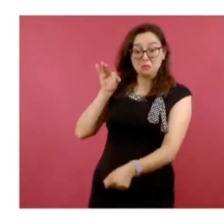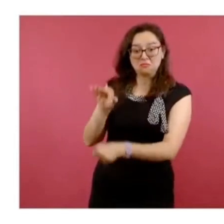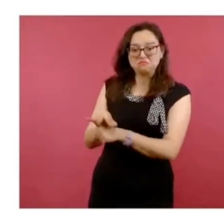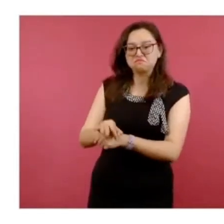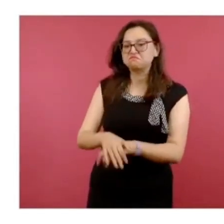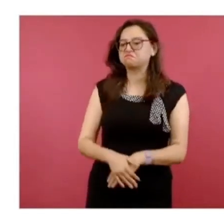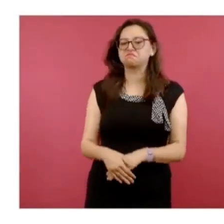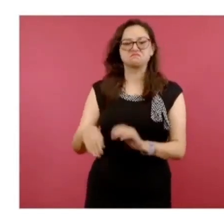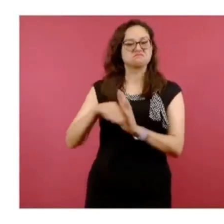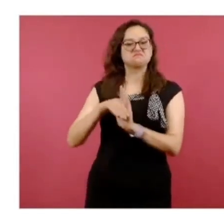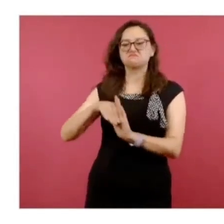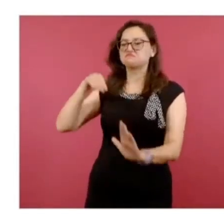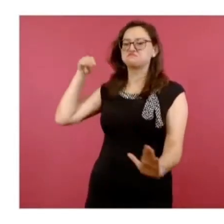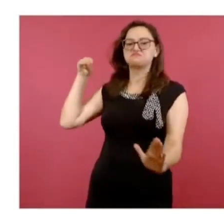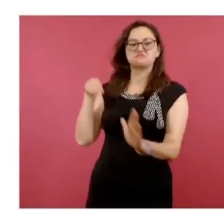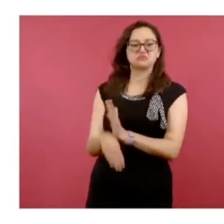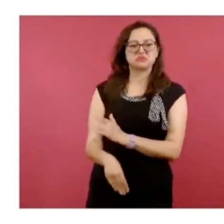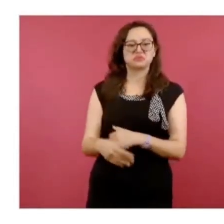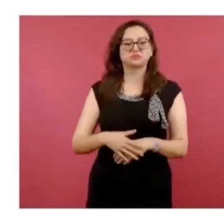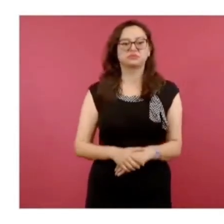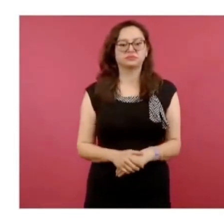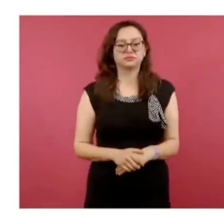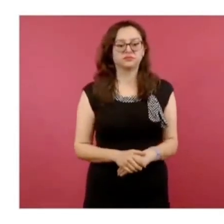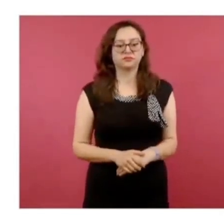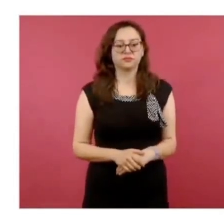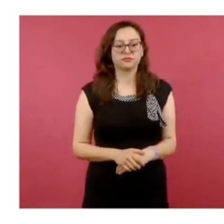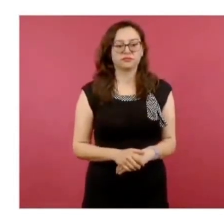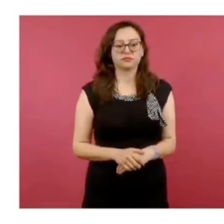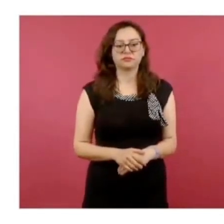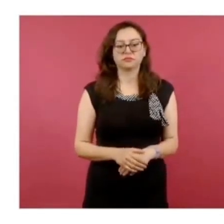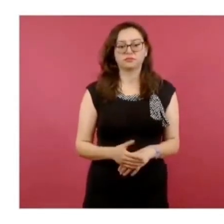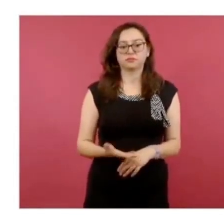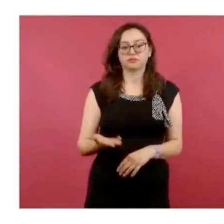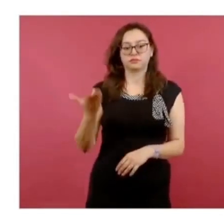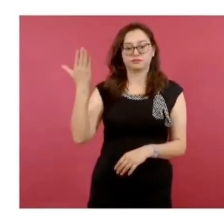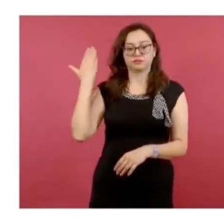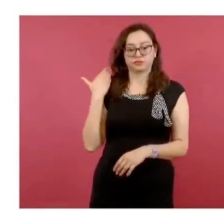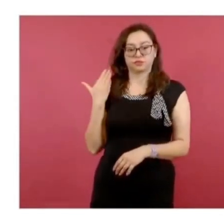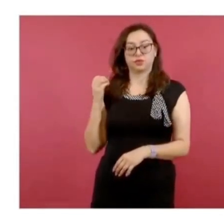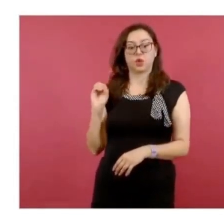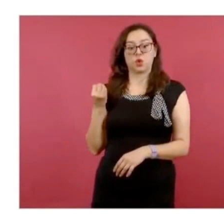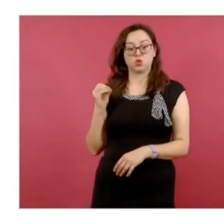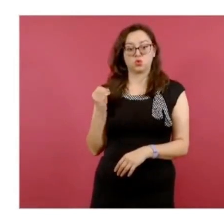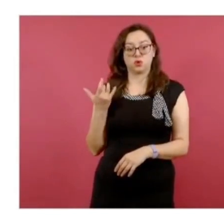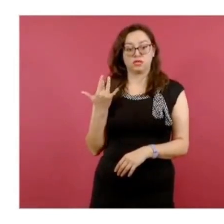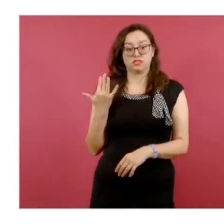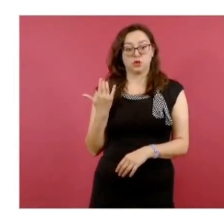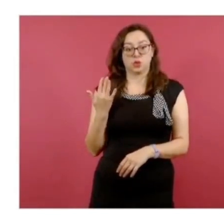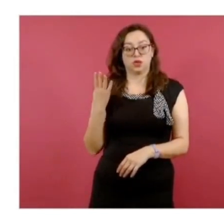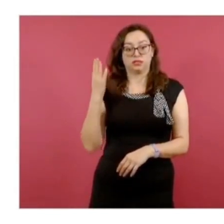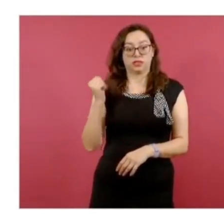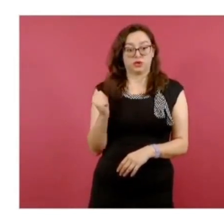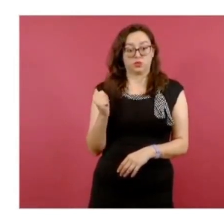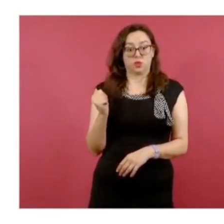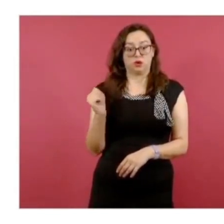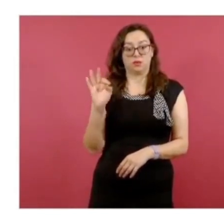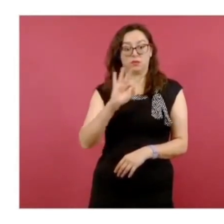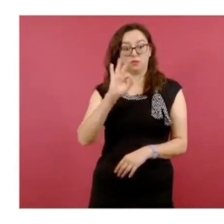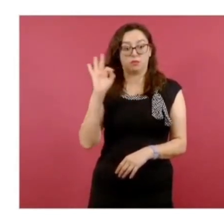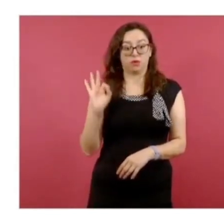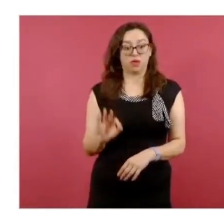59, bueno, pero ya noviembre del año pasado